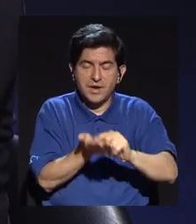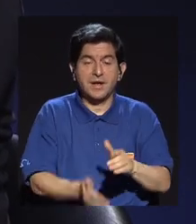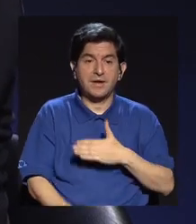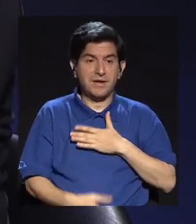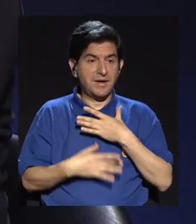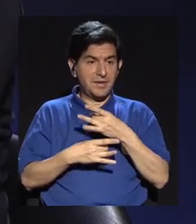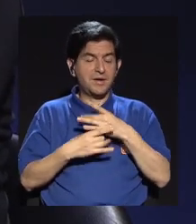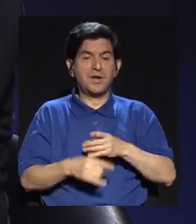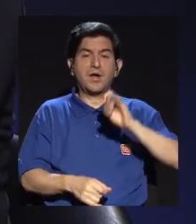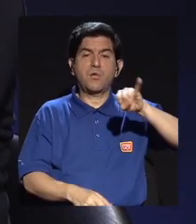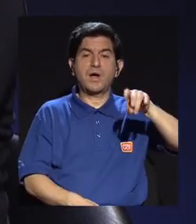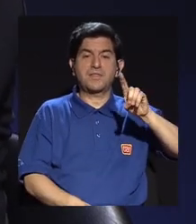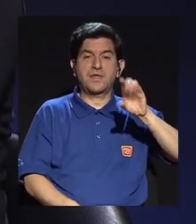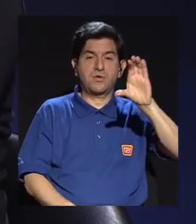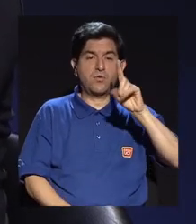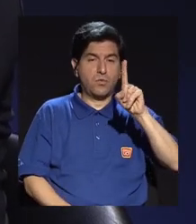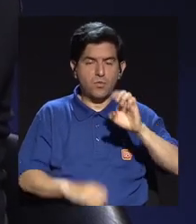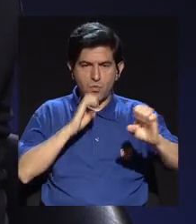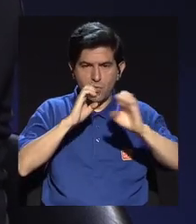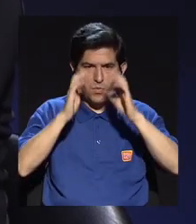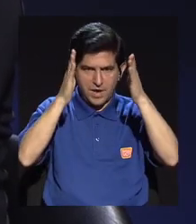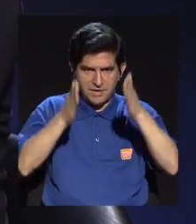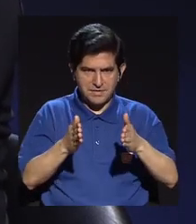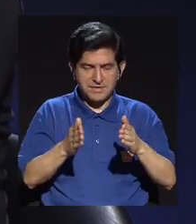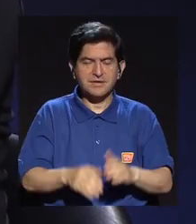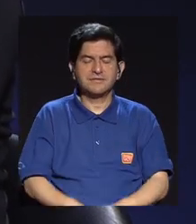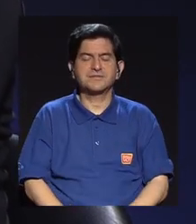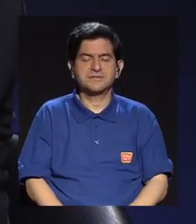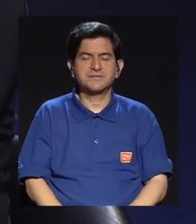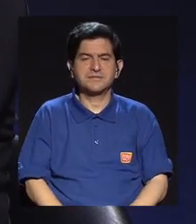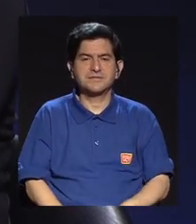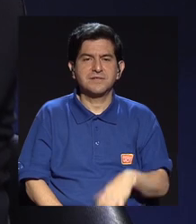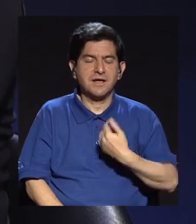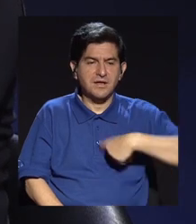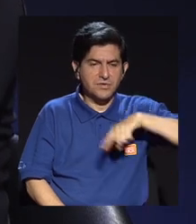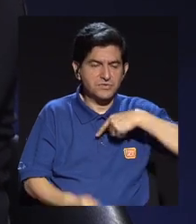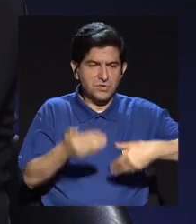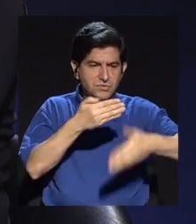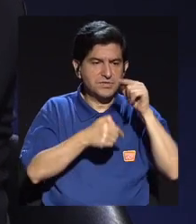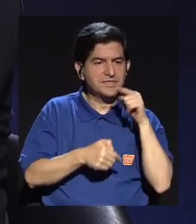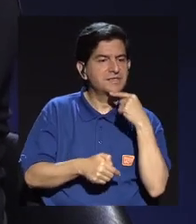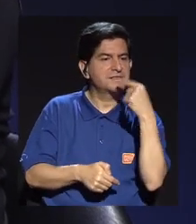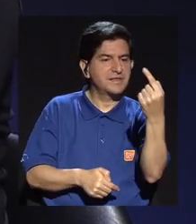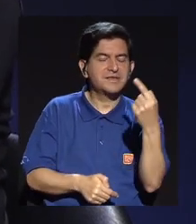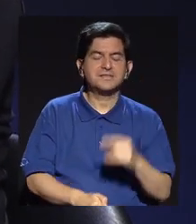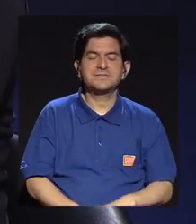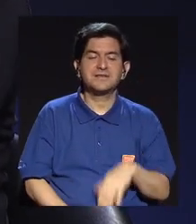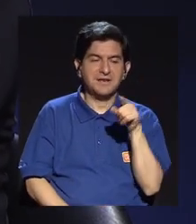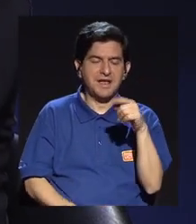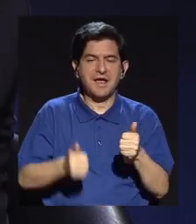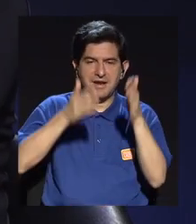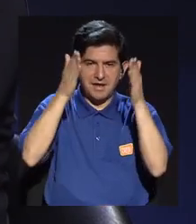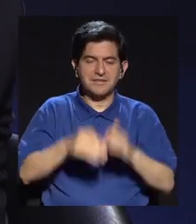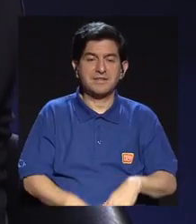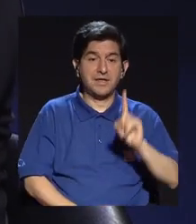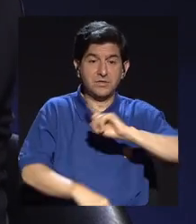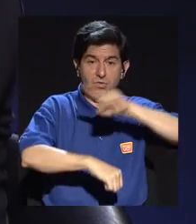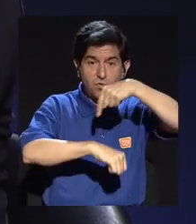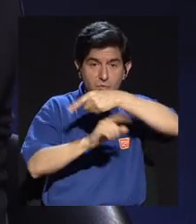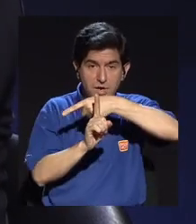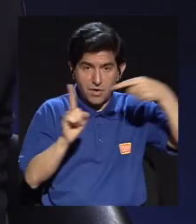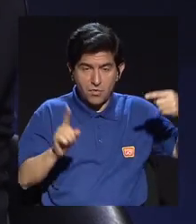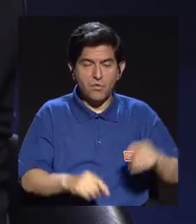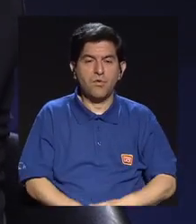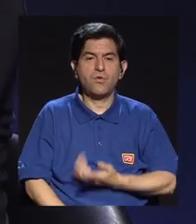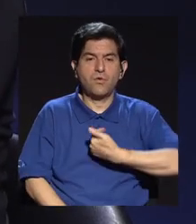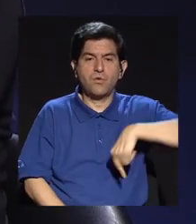Diego nosotros le hicimos una entrevista previo a que anunciara su candidatura de más de hora y media y editorialmente tomamos la decisión